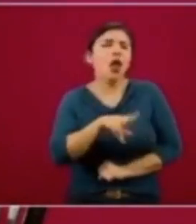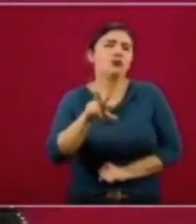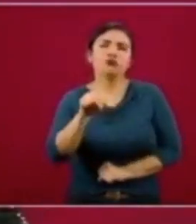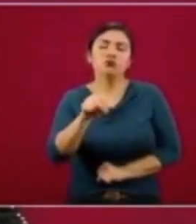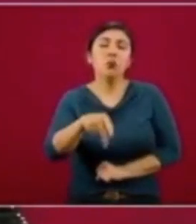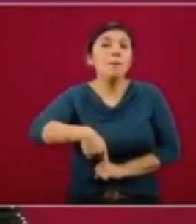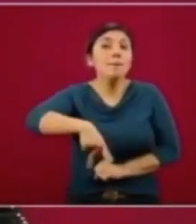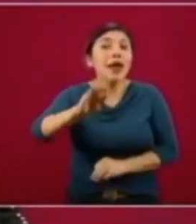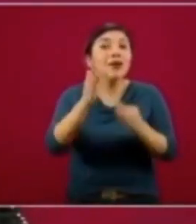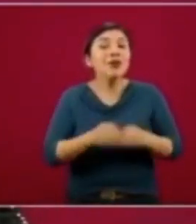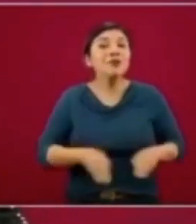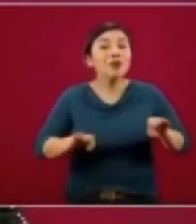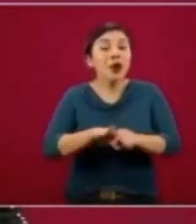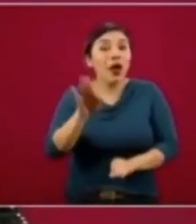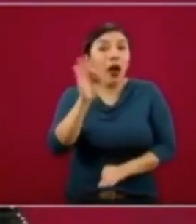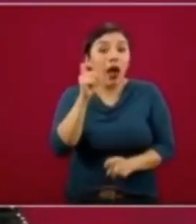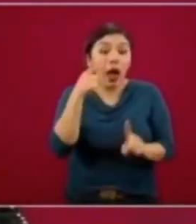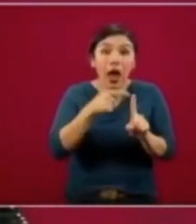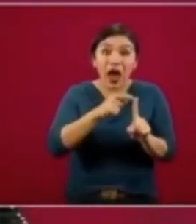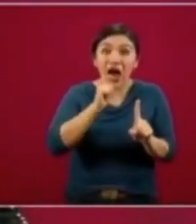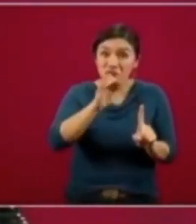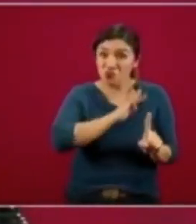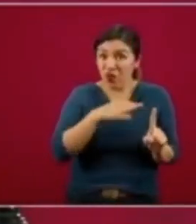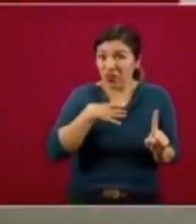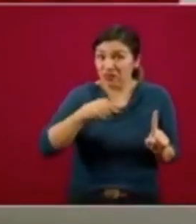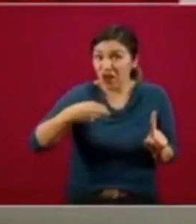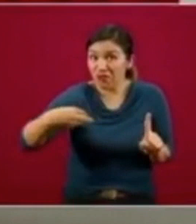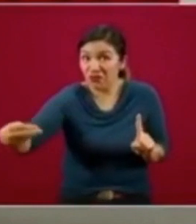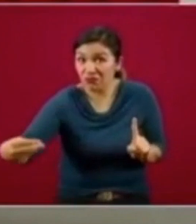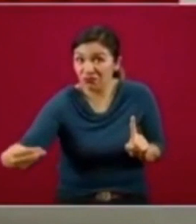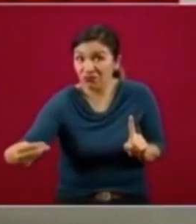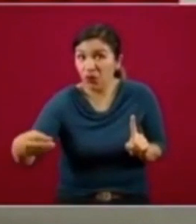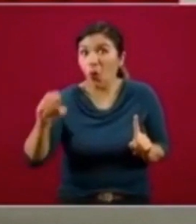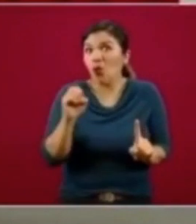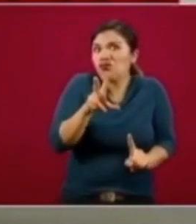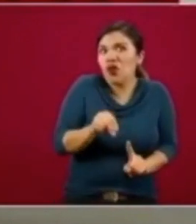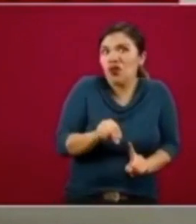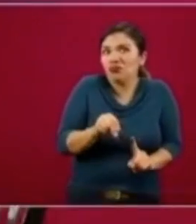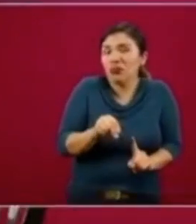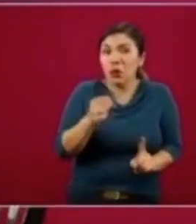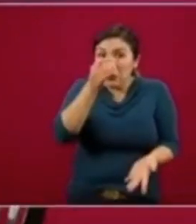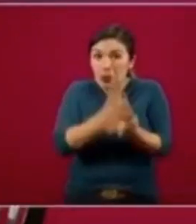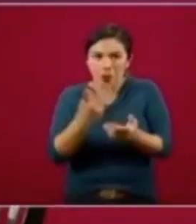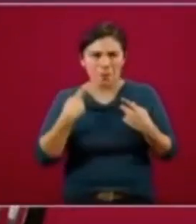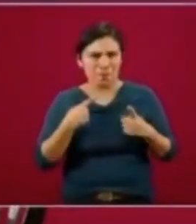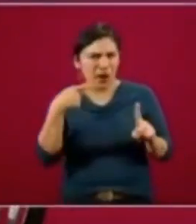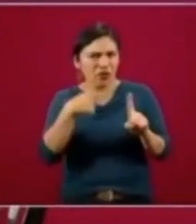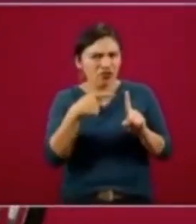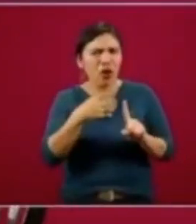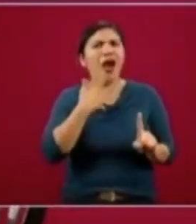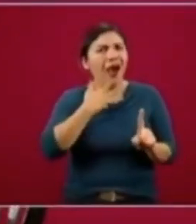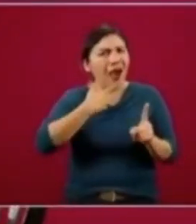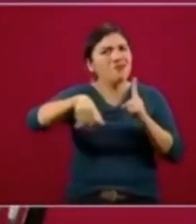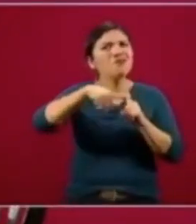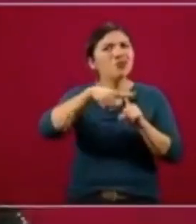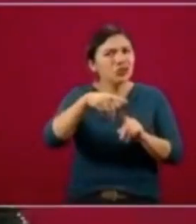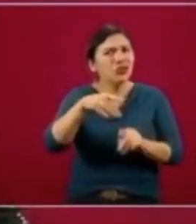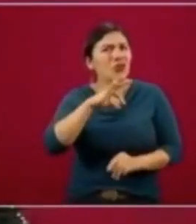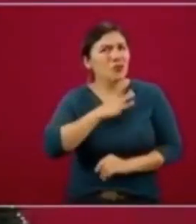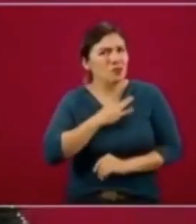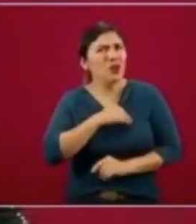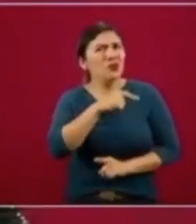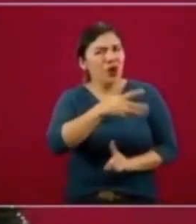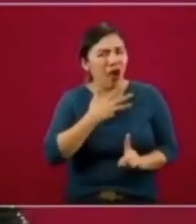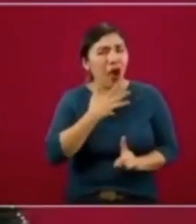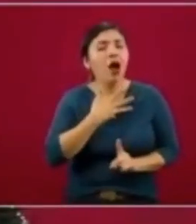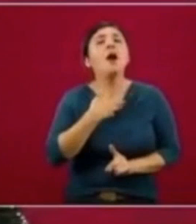Pero la importancia es si transmite o no, cuando uno detecta personas con el virus, lo hace